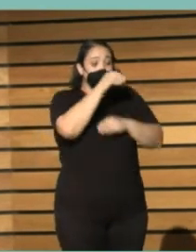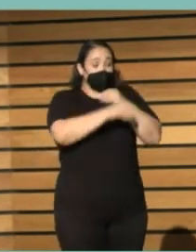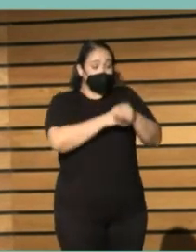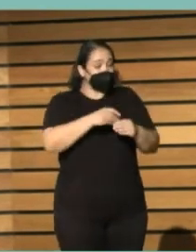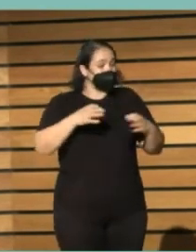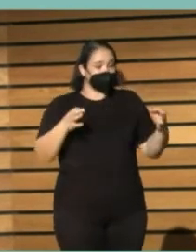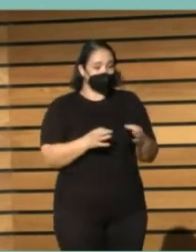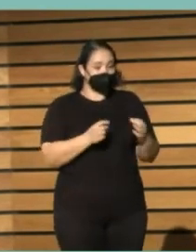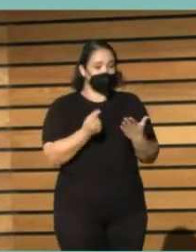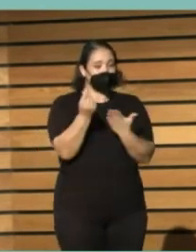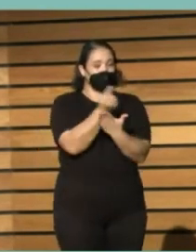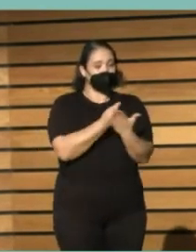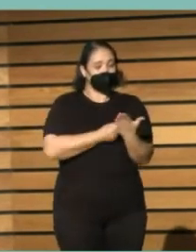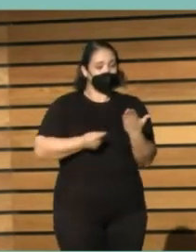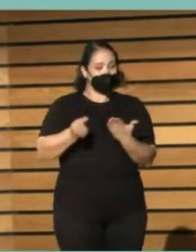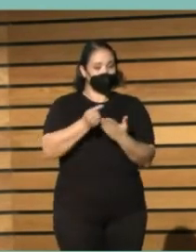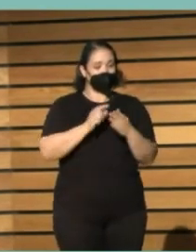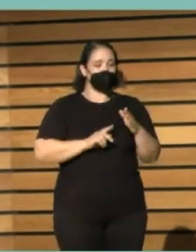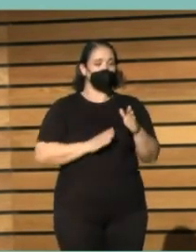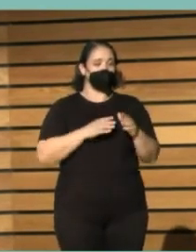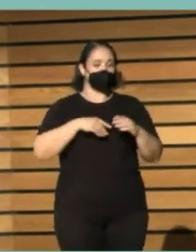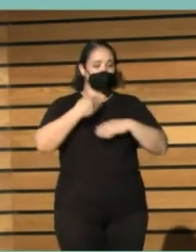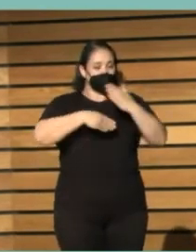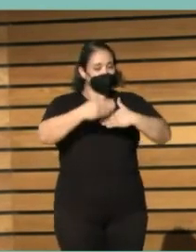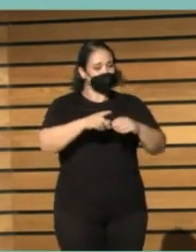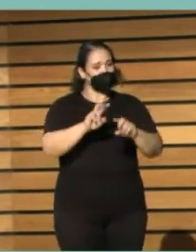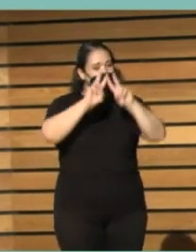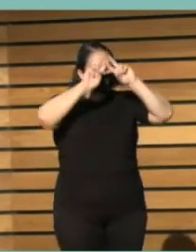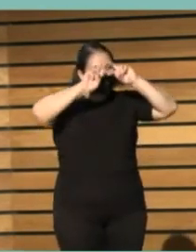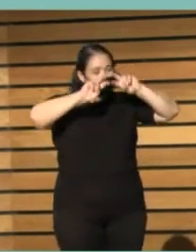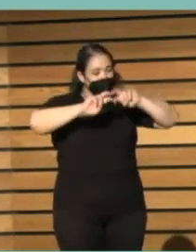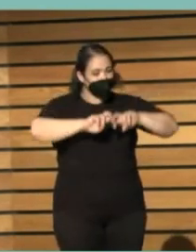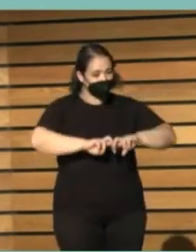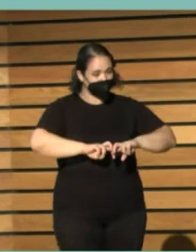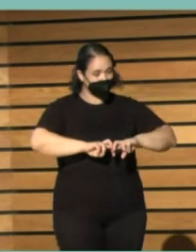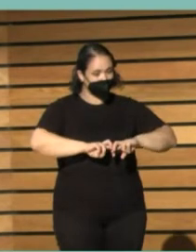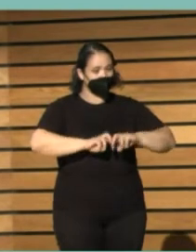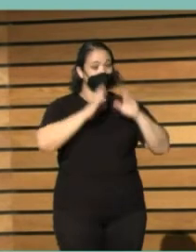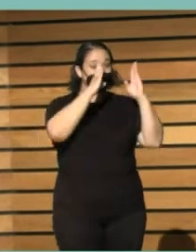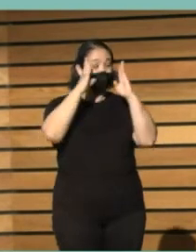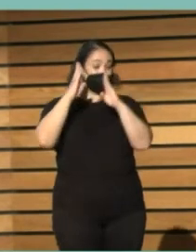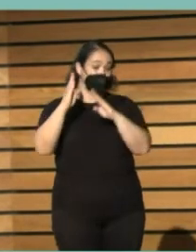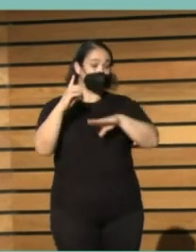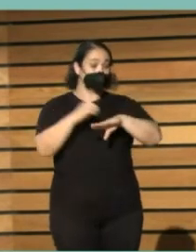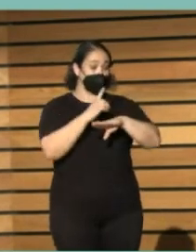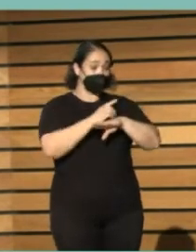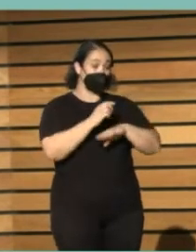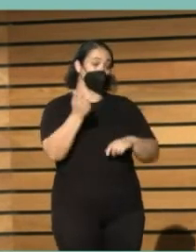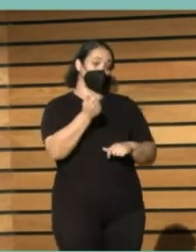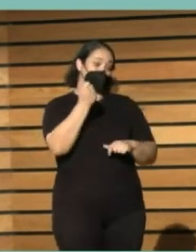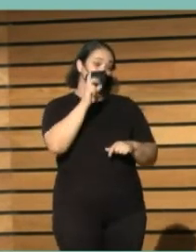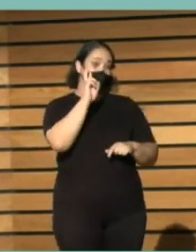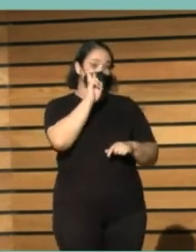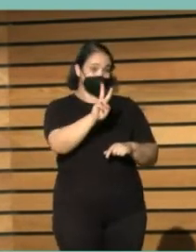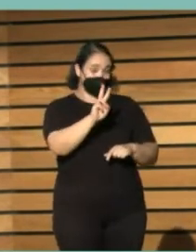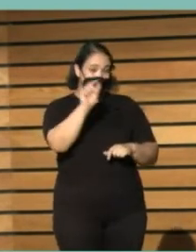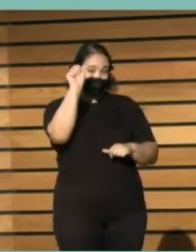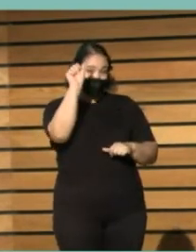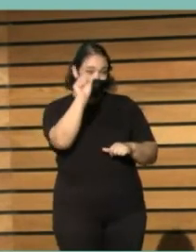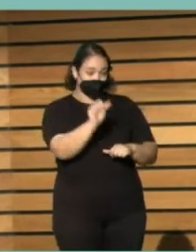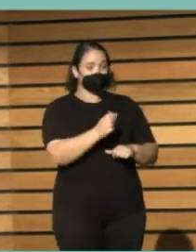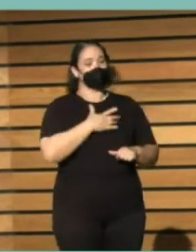del diseño de interfaces avanzados de búsqueda que son muy importantes en las bibliotecas digitales para posibilitar una buena